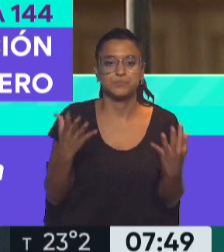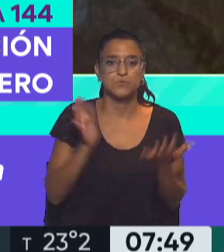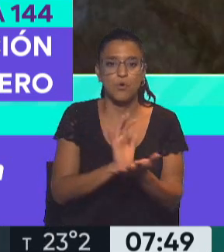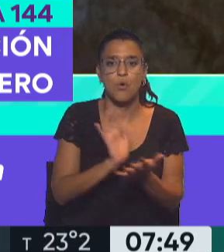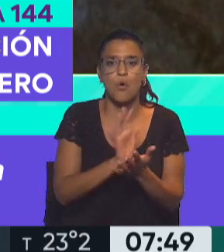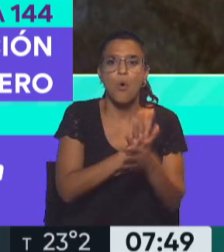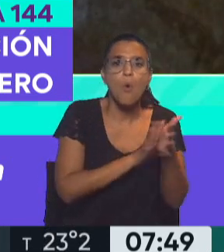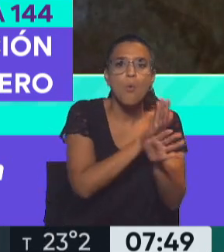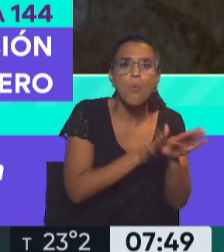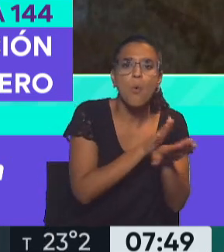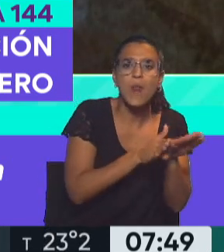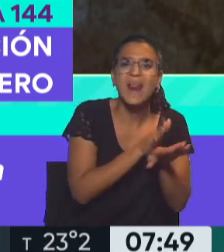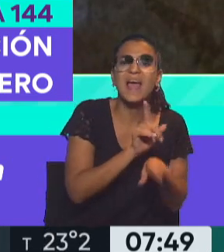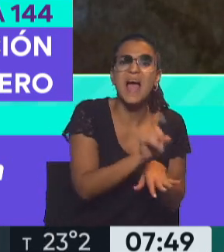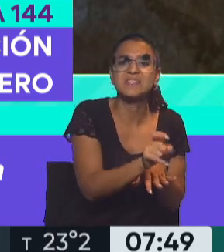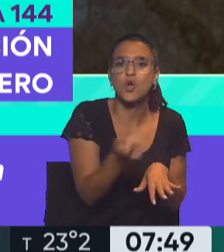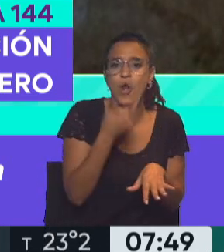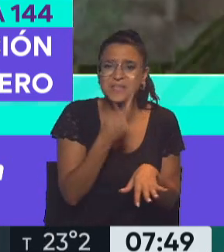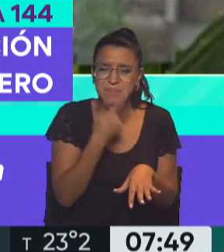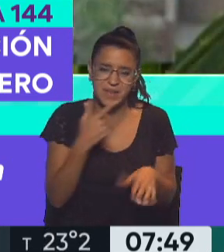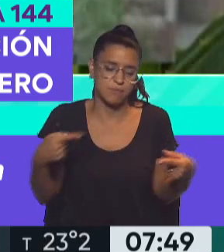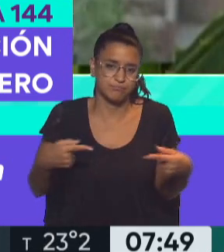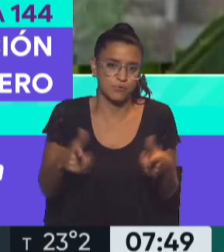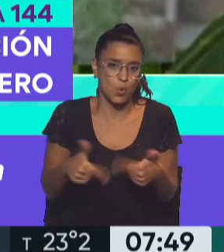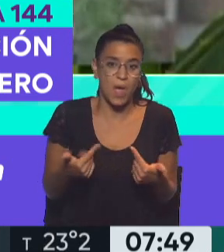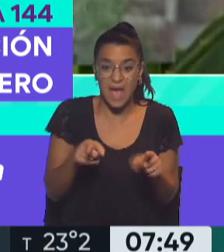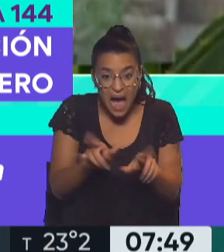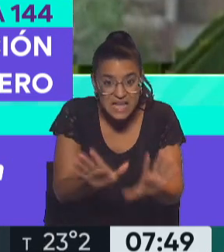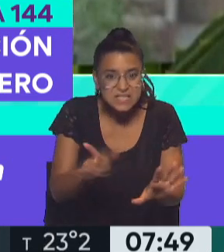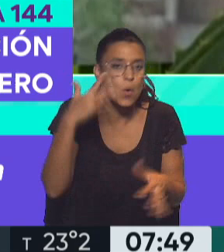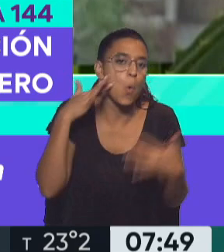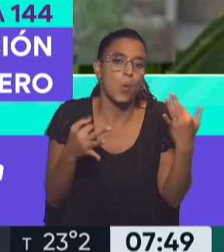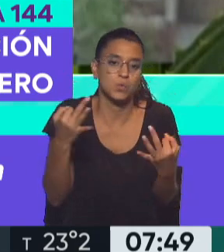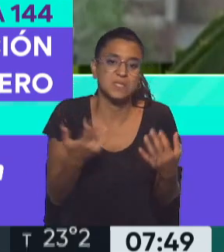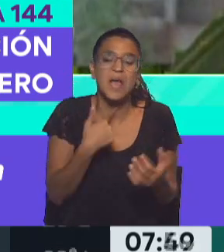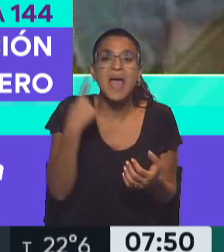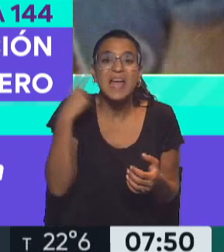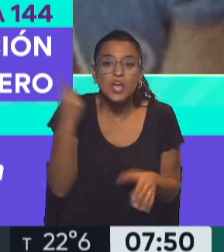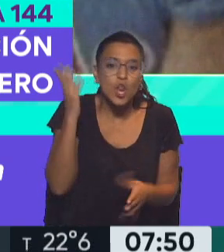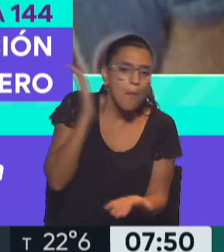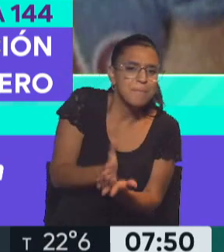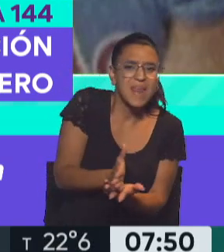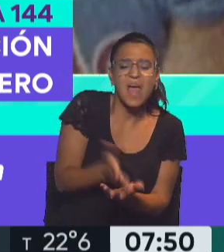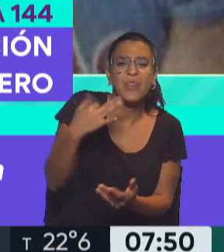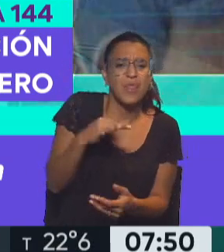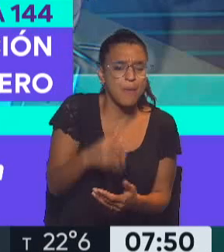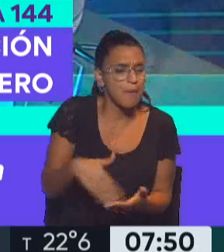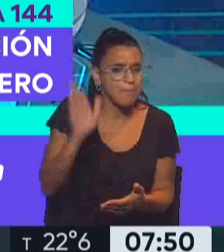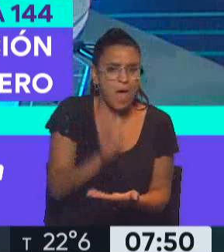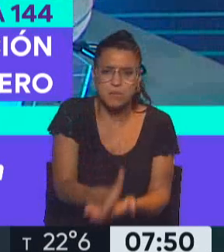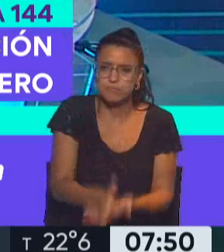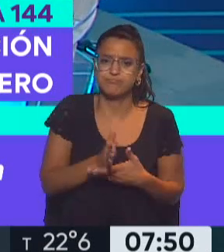cáncer con una aspirina, porque eso es lo que estamos haciendo. Creo que acá las penas tendrían que ser mucho más